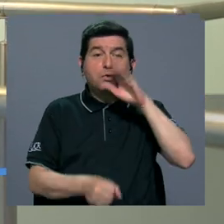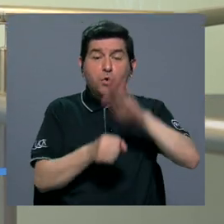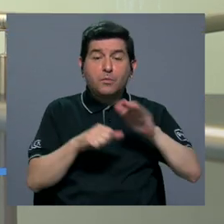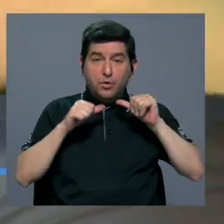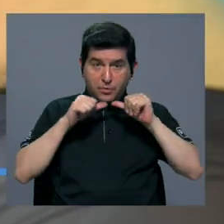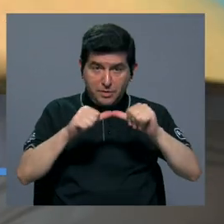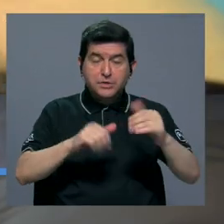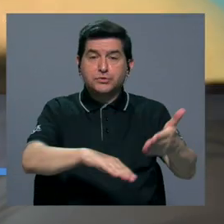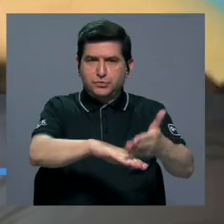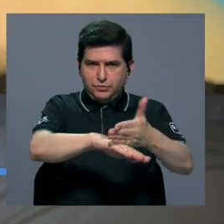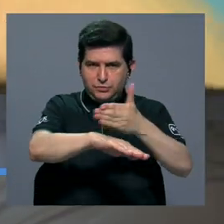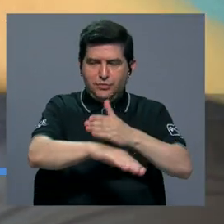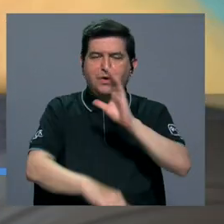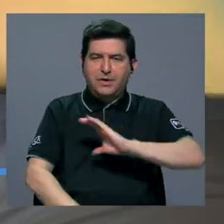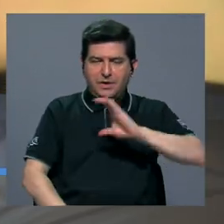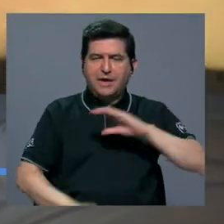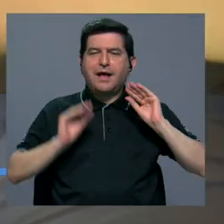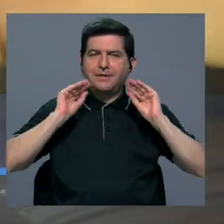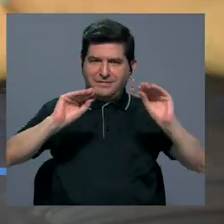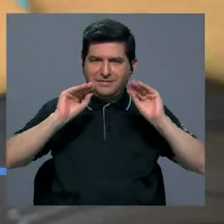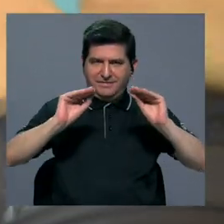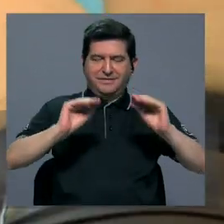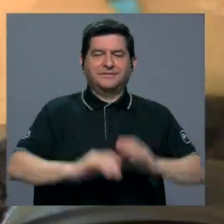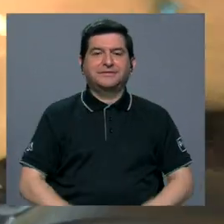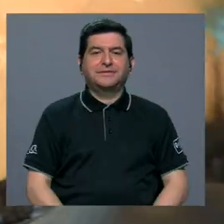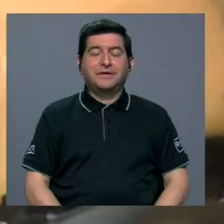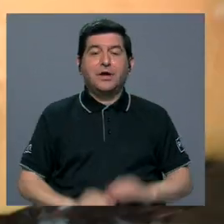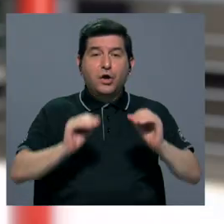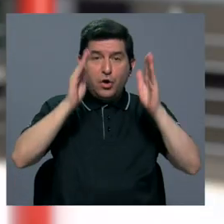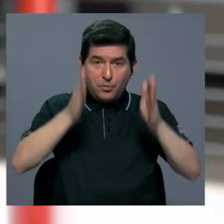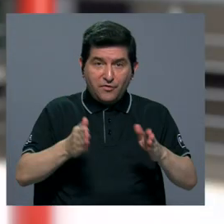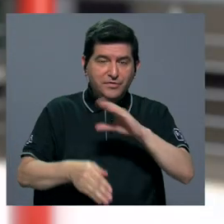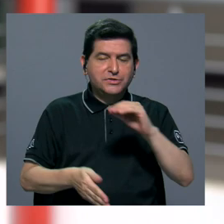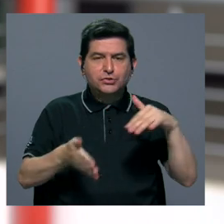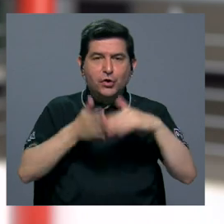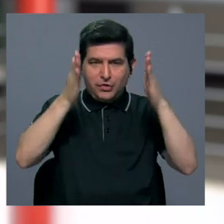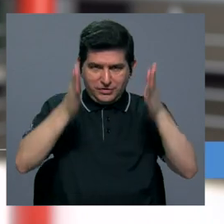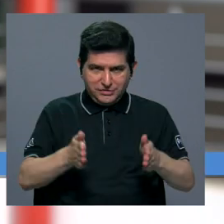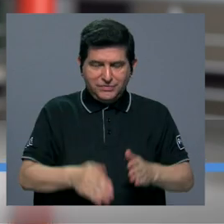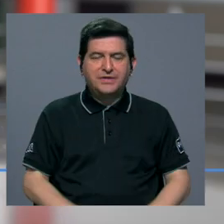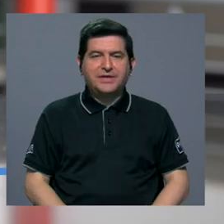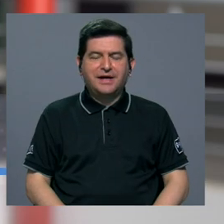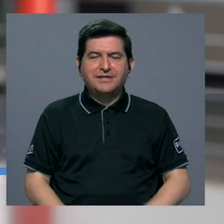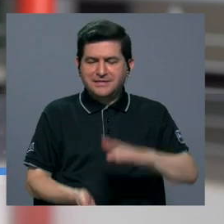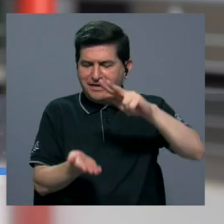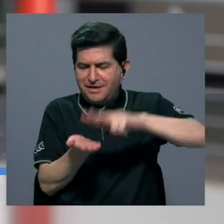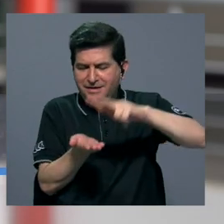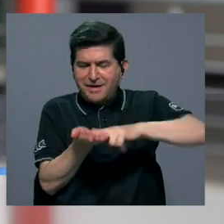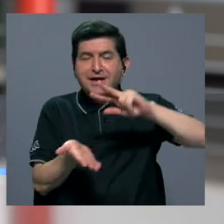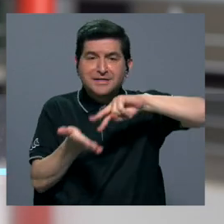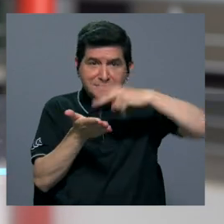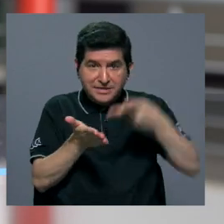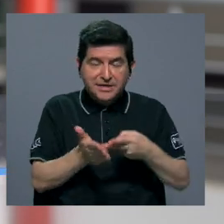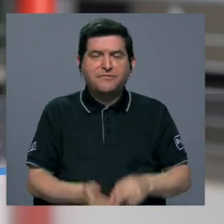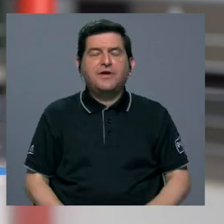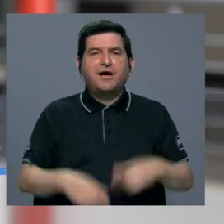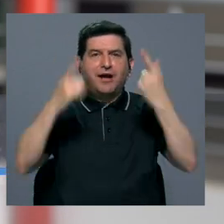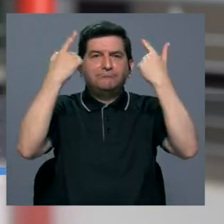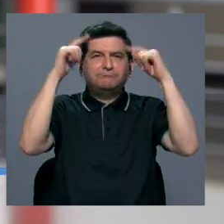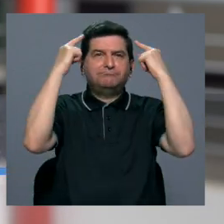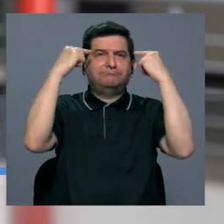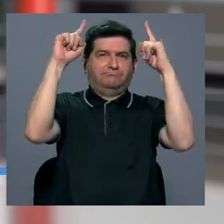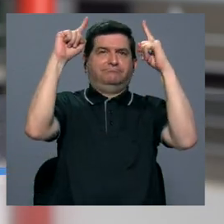mantener y mejorar su calidad académica. Para docentes y estudiantes la acreditación representa un gran logro.